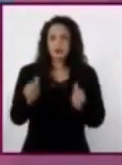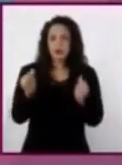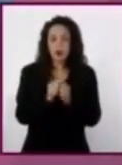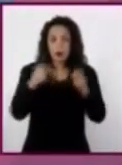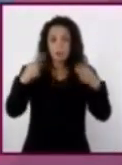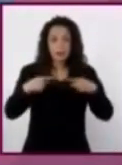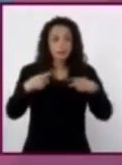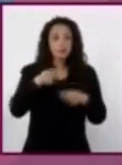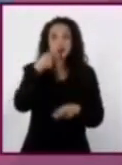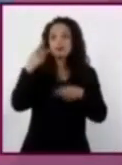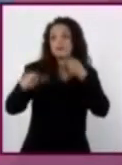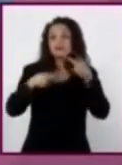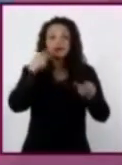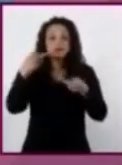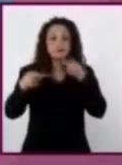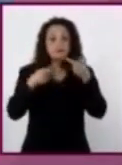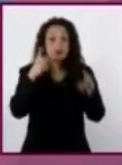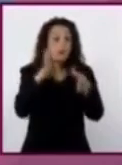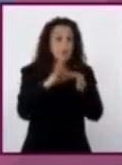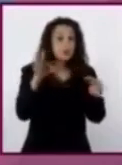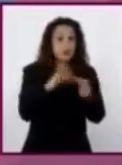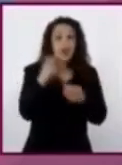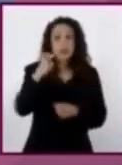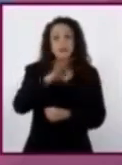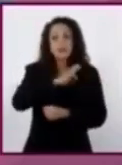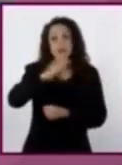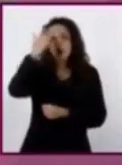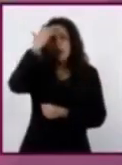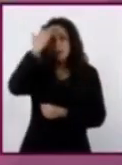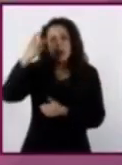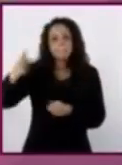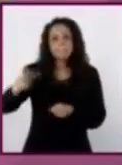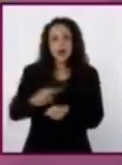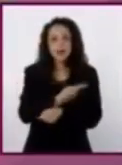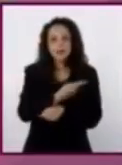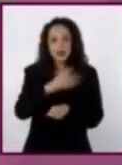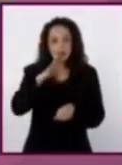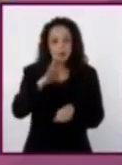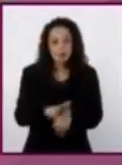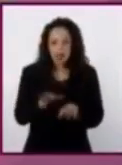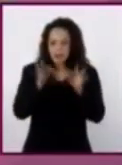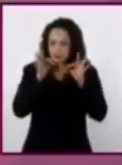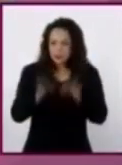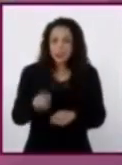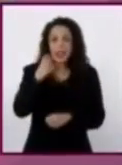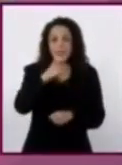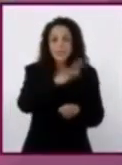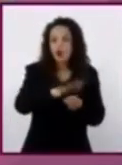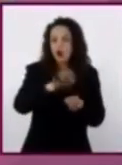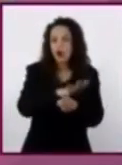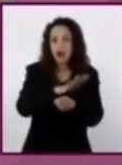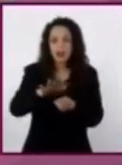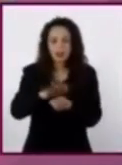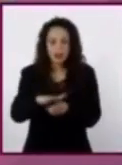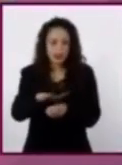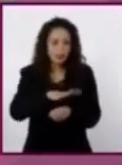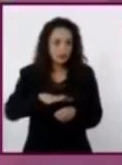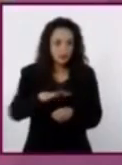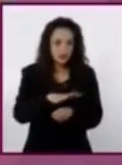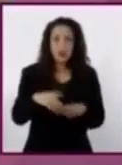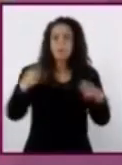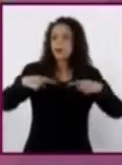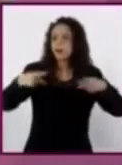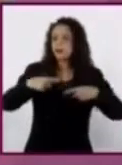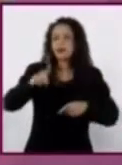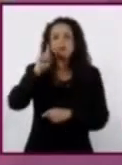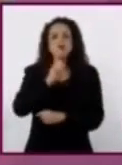orales podrás conocer el pasado inmediato de su localidad, contado por hombres y